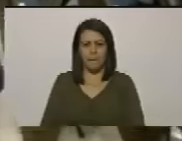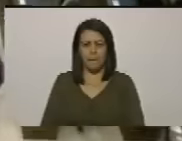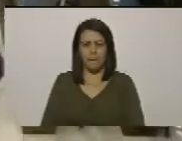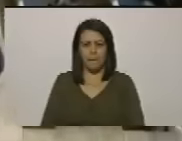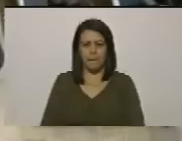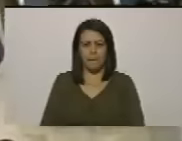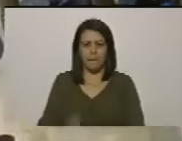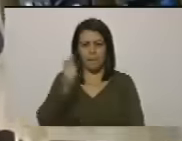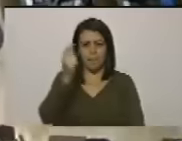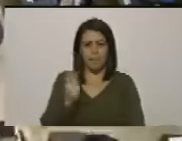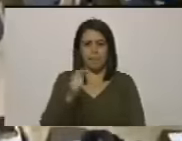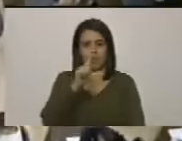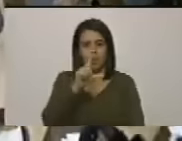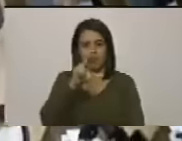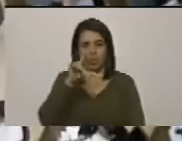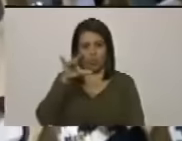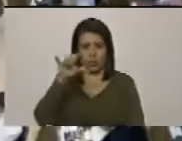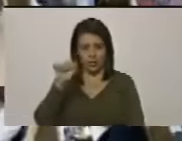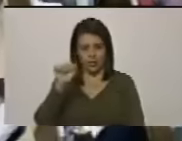a diputado luis romero